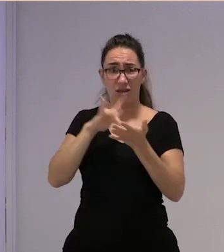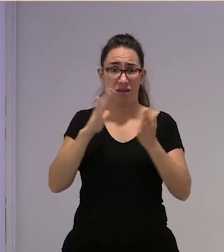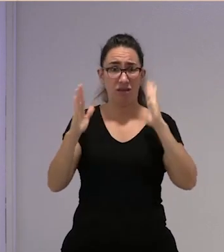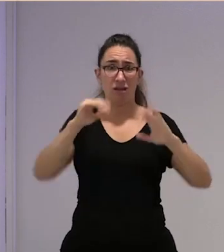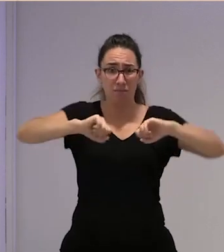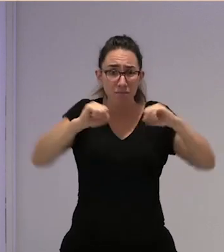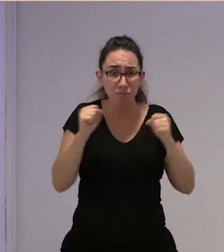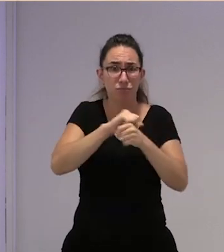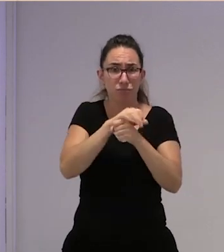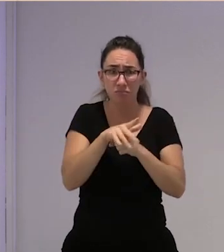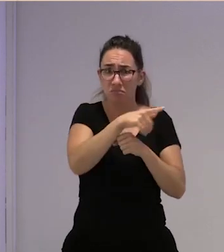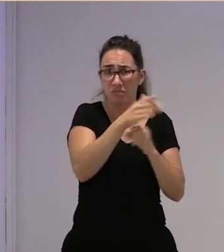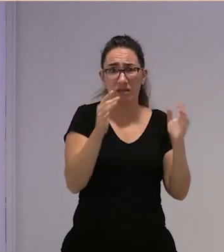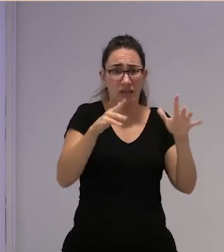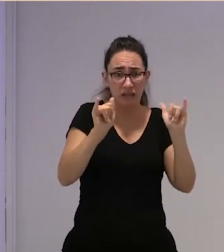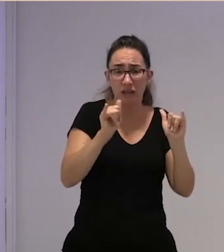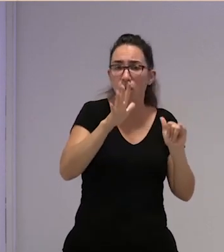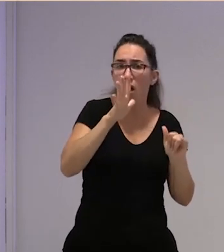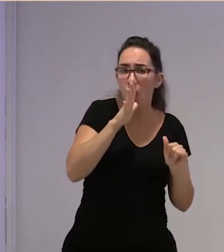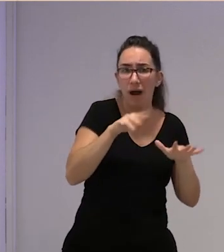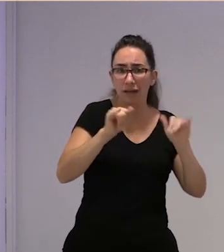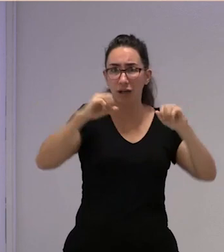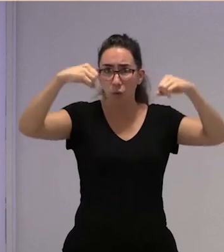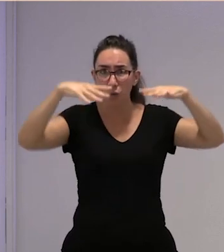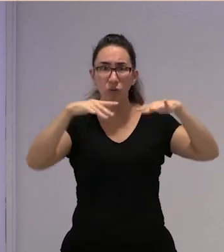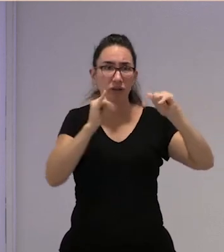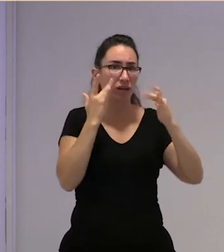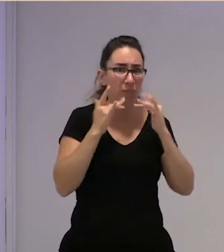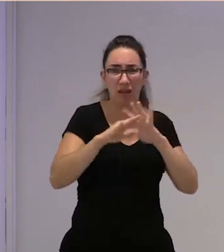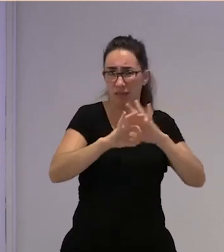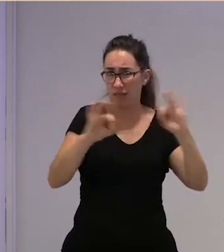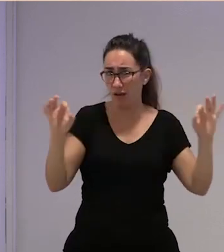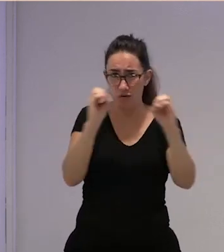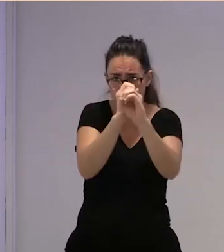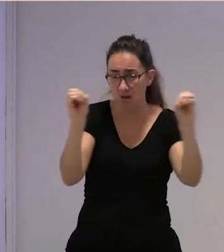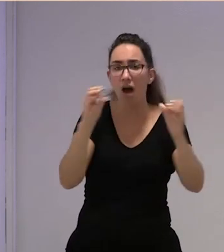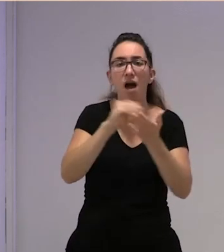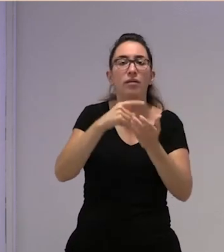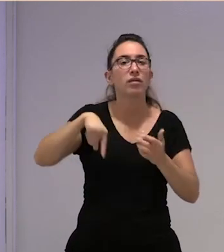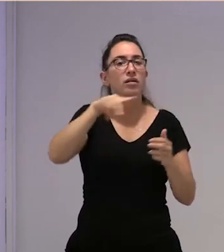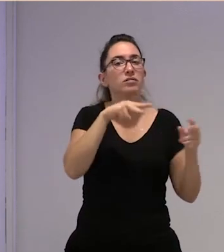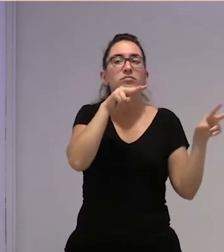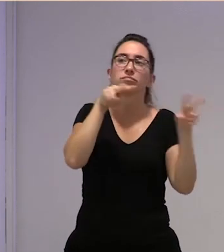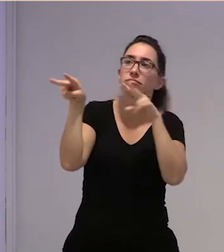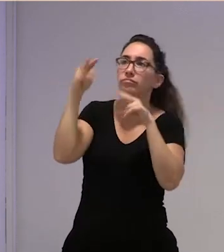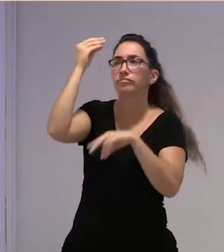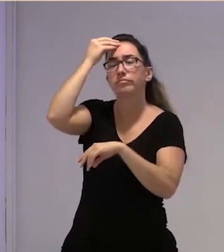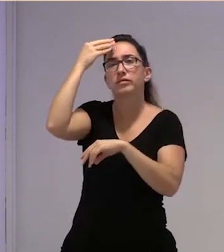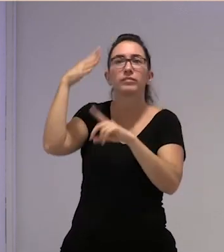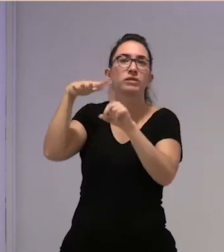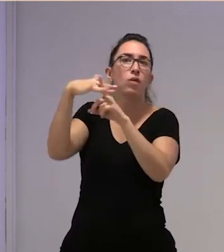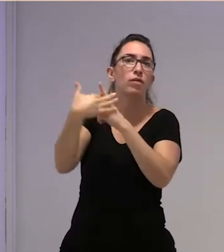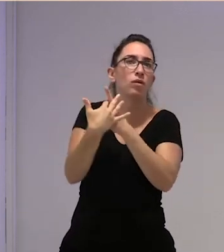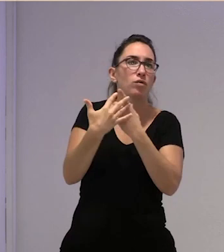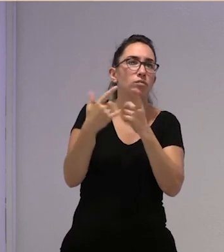luz sin agua sin saneamiento sin absolutamente nada que muchas veces miramos y pensamos en situaciones